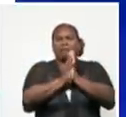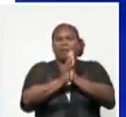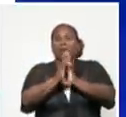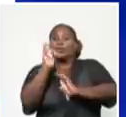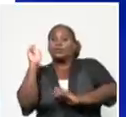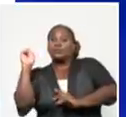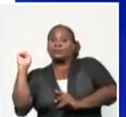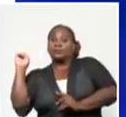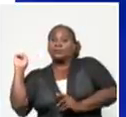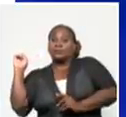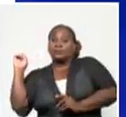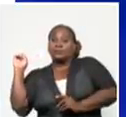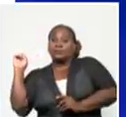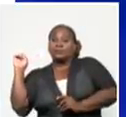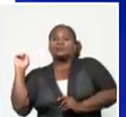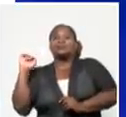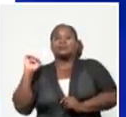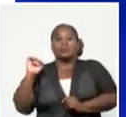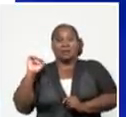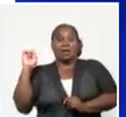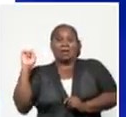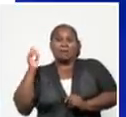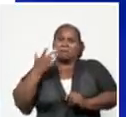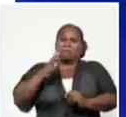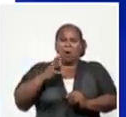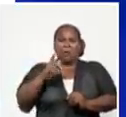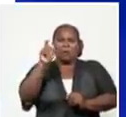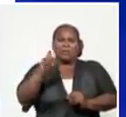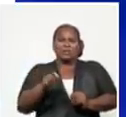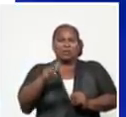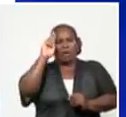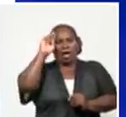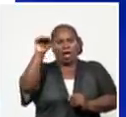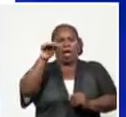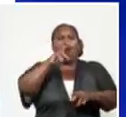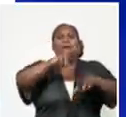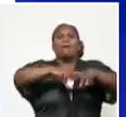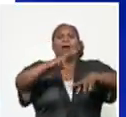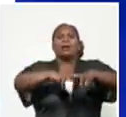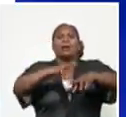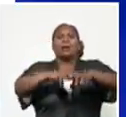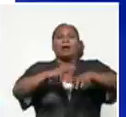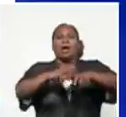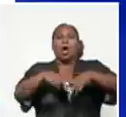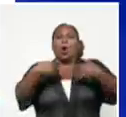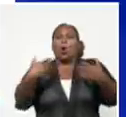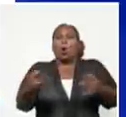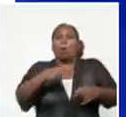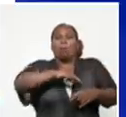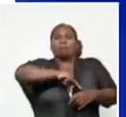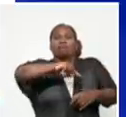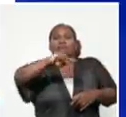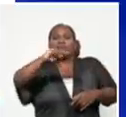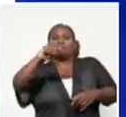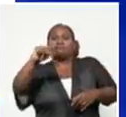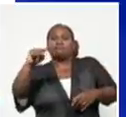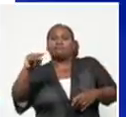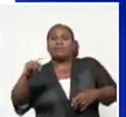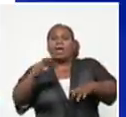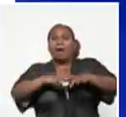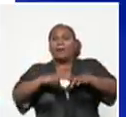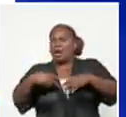correcto, está la estimación de los casos activos en La Habana. Cómo se está comportando La Habana y esos son los pronósticos.